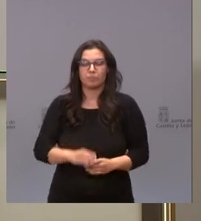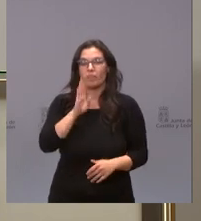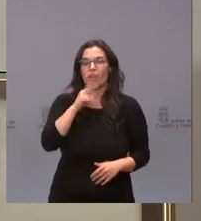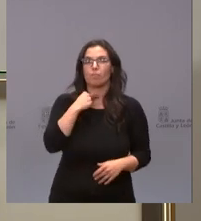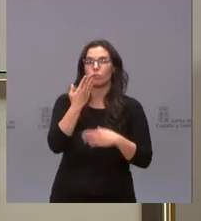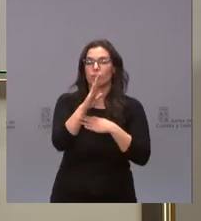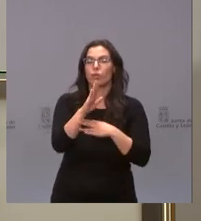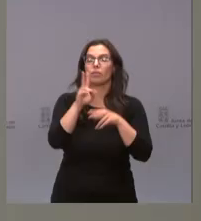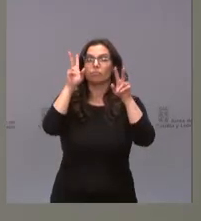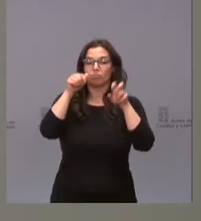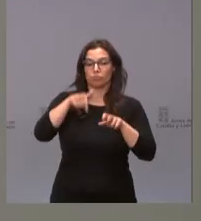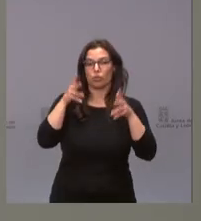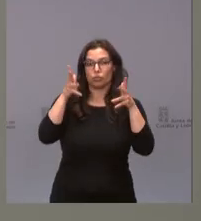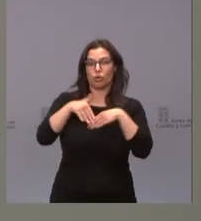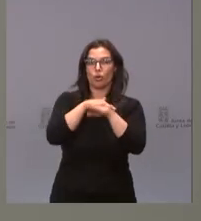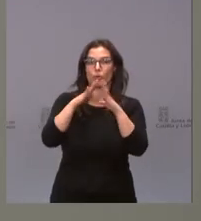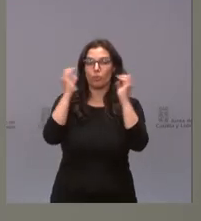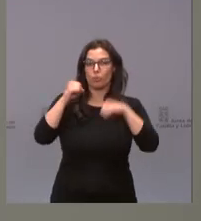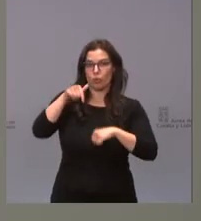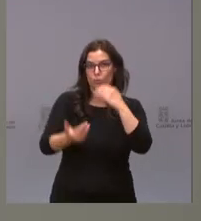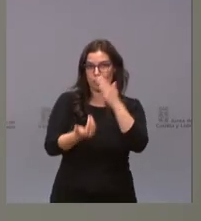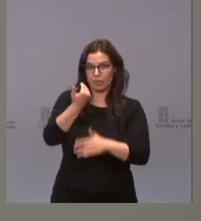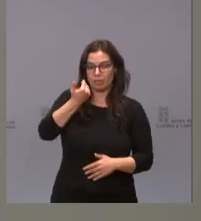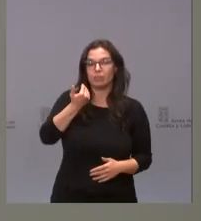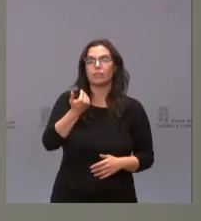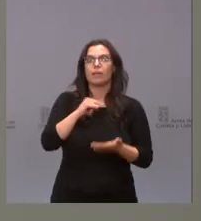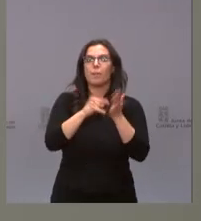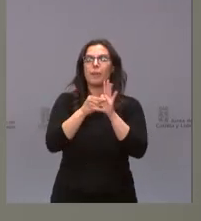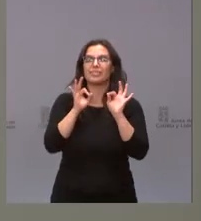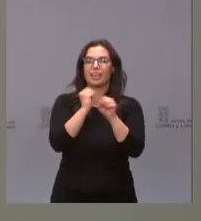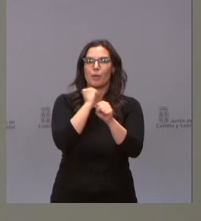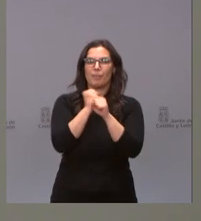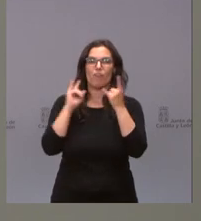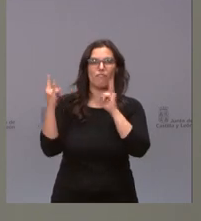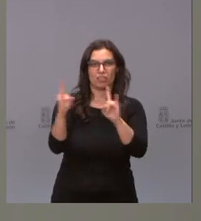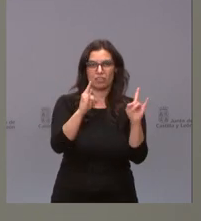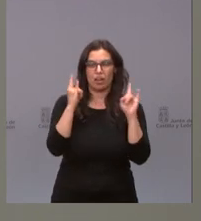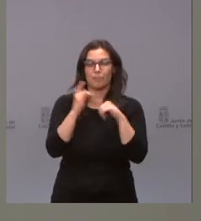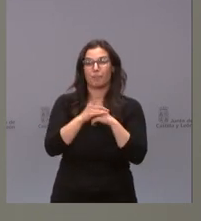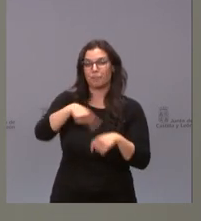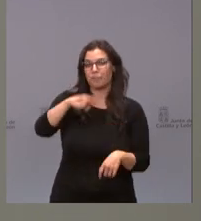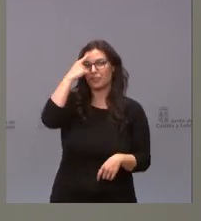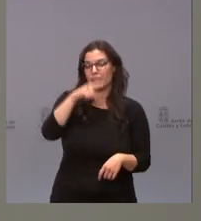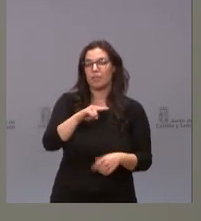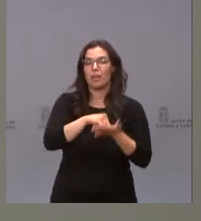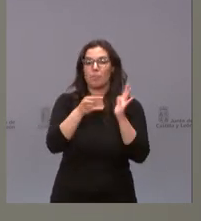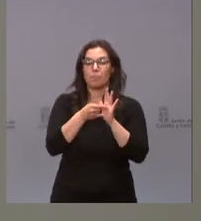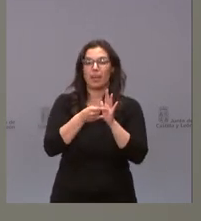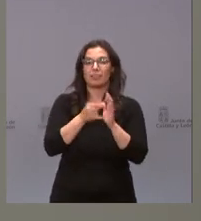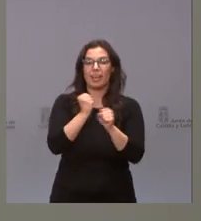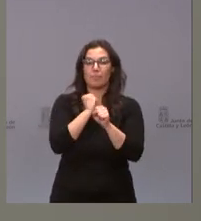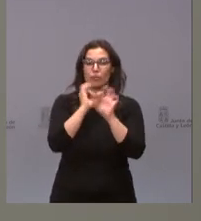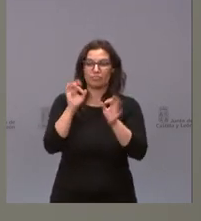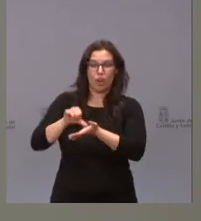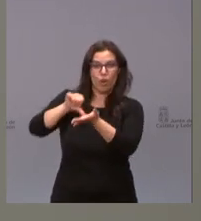portavoz, en Consejo de Gobierno hemos aprobado también esta mañana el Plan de Empleo Forestal. Como saben, los planes de empleo local son un